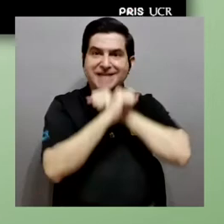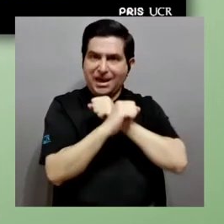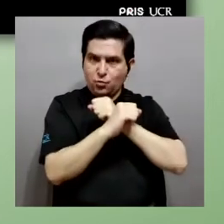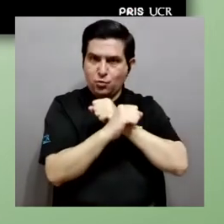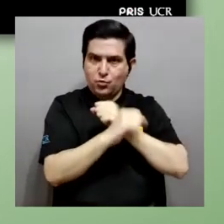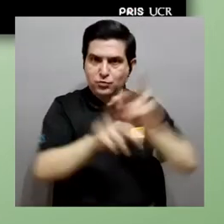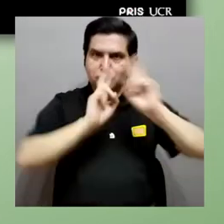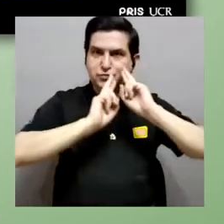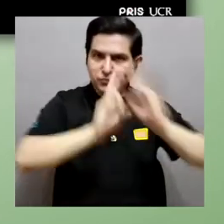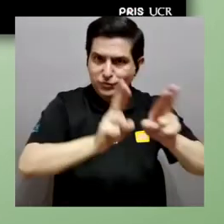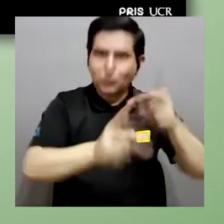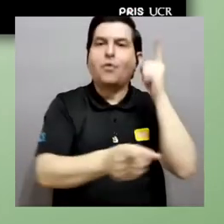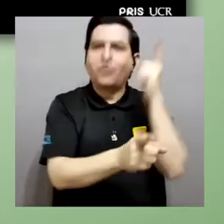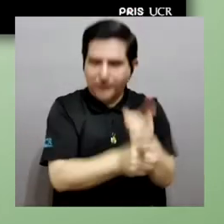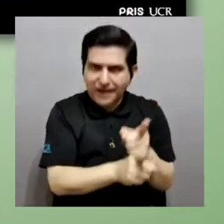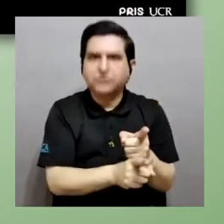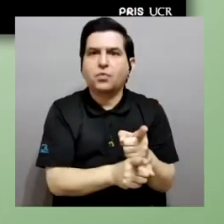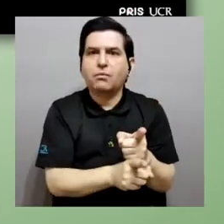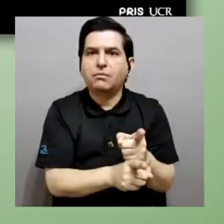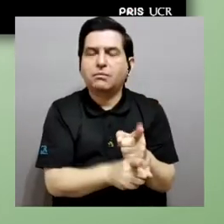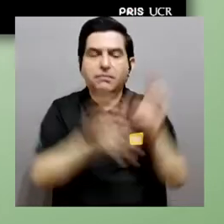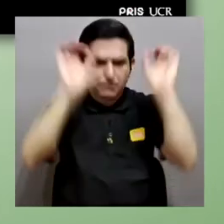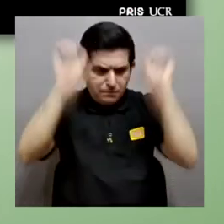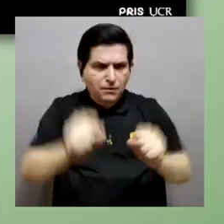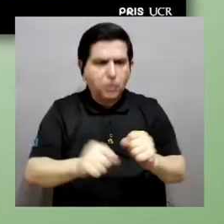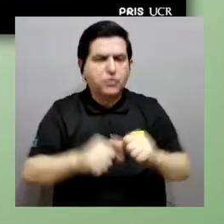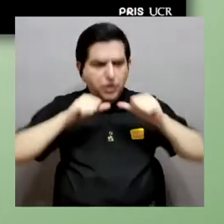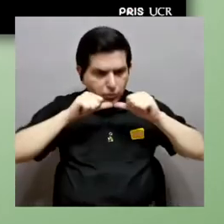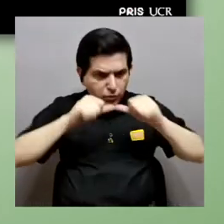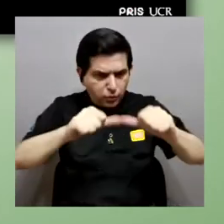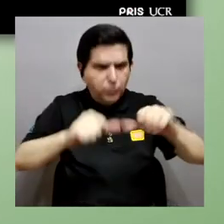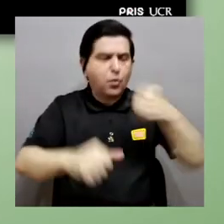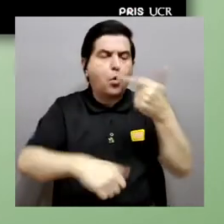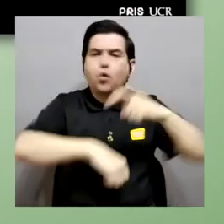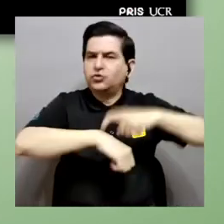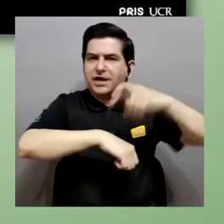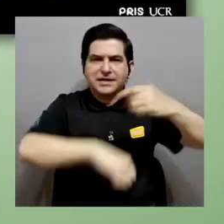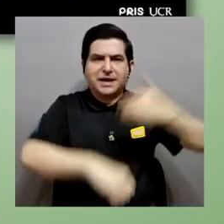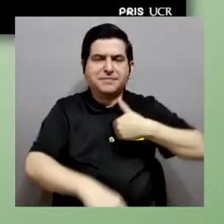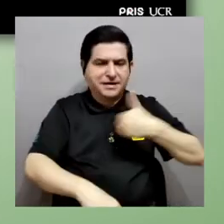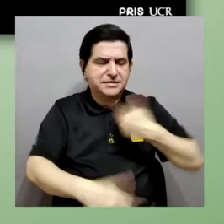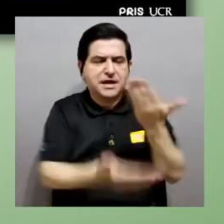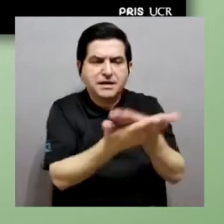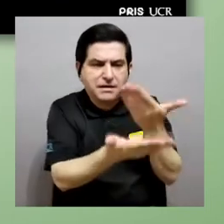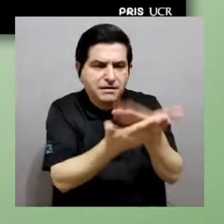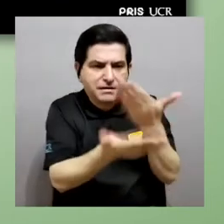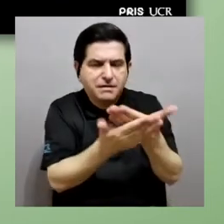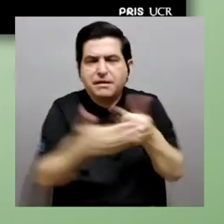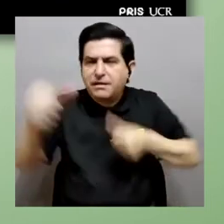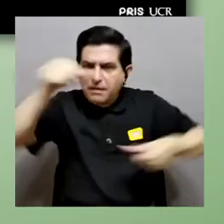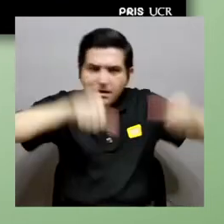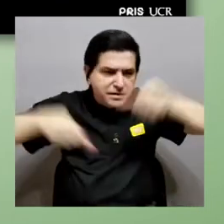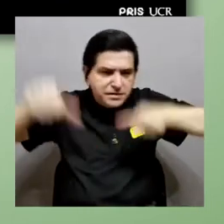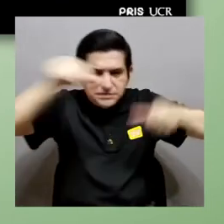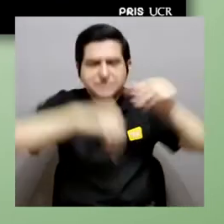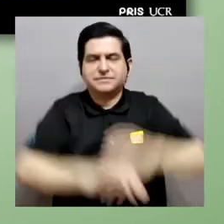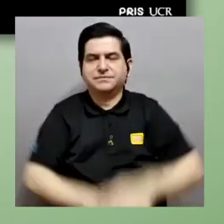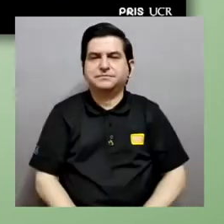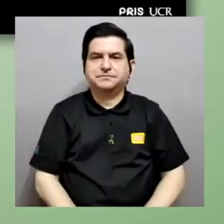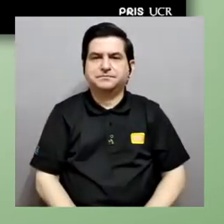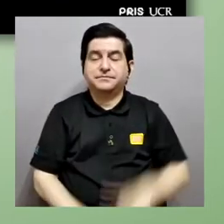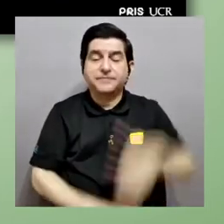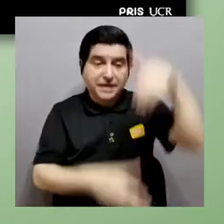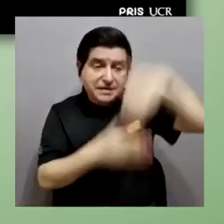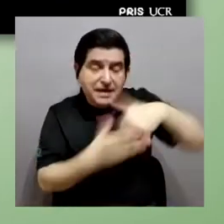correctos, ¿verdad? Para poder darle continuidad a las demás etapas de verificación experimental. Entonces, dentro de esta simulación